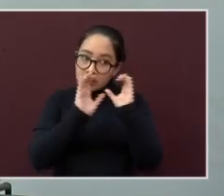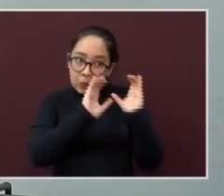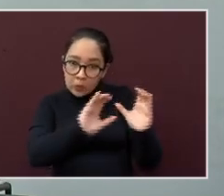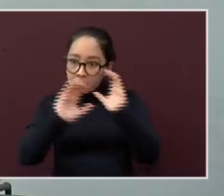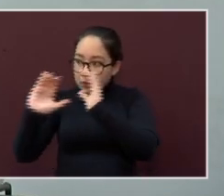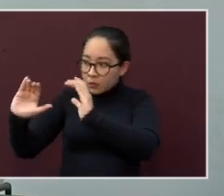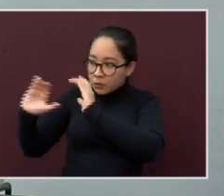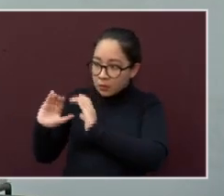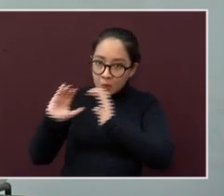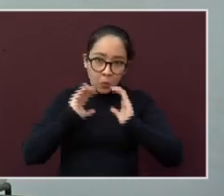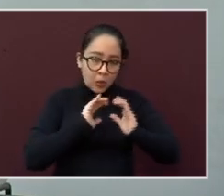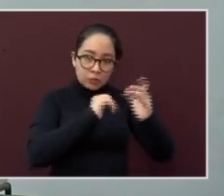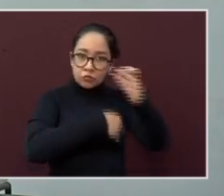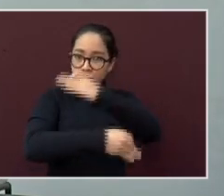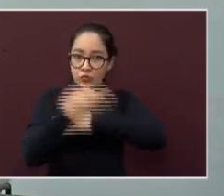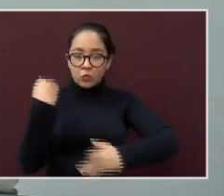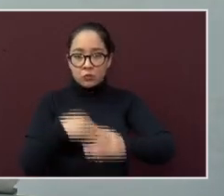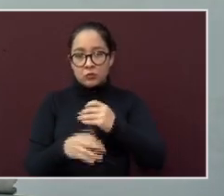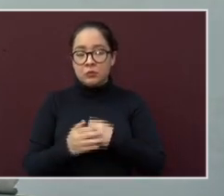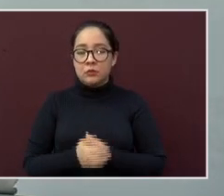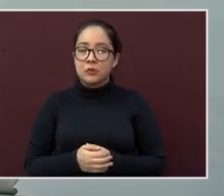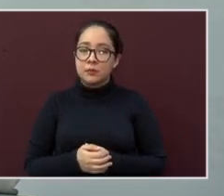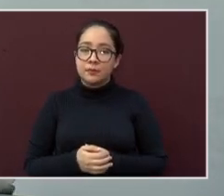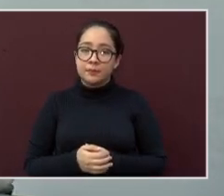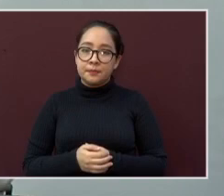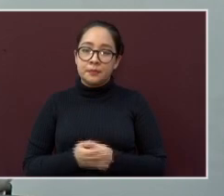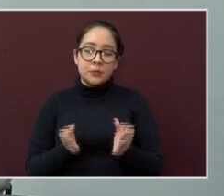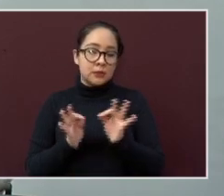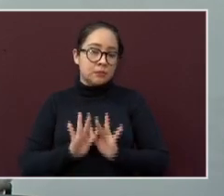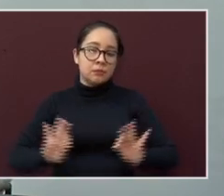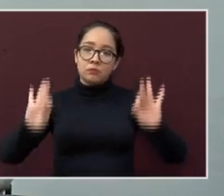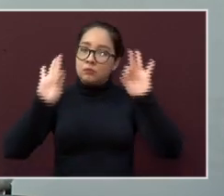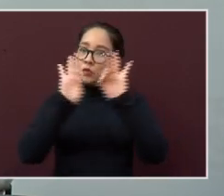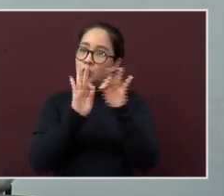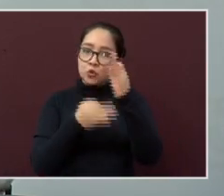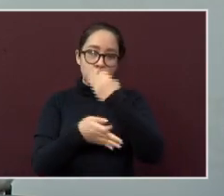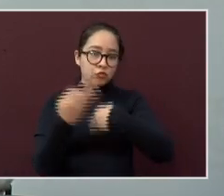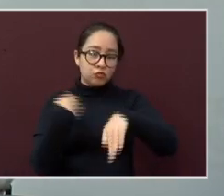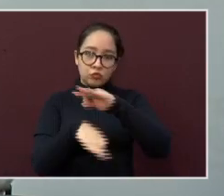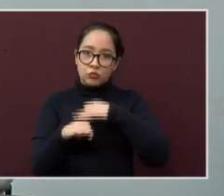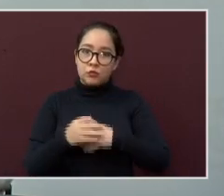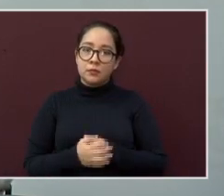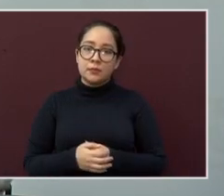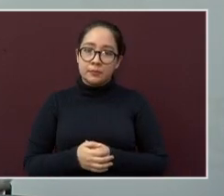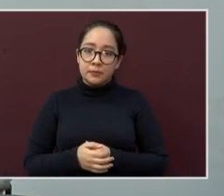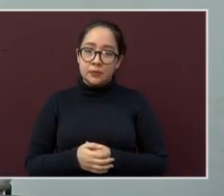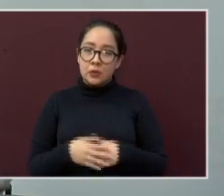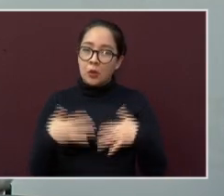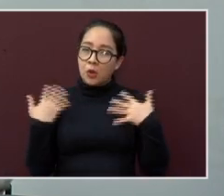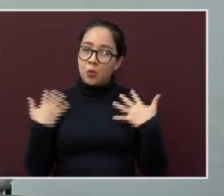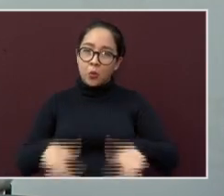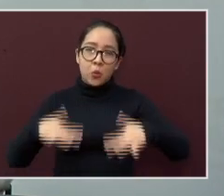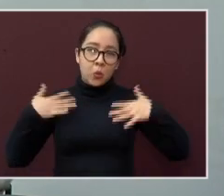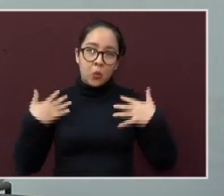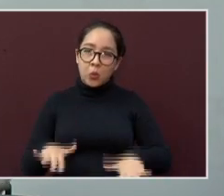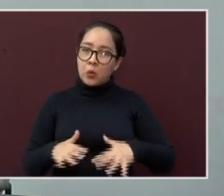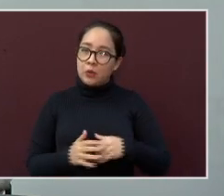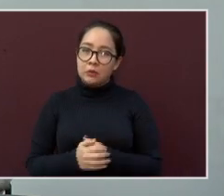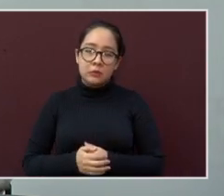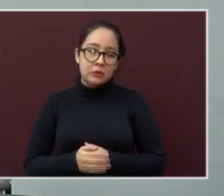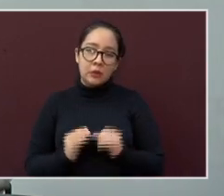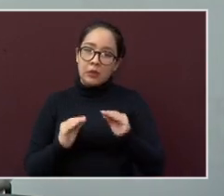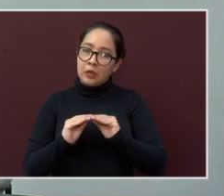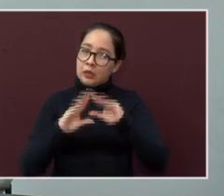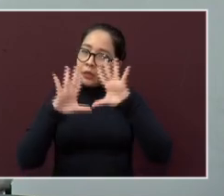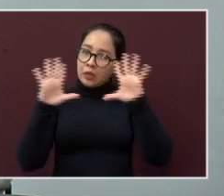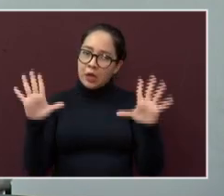unos con otros. Todos somos importantes en nuestra sociedad y entre todos, por supuesto,